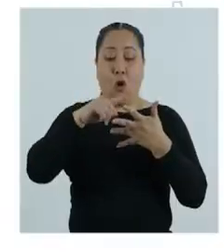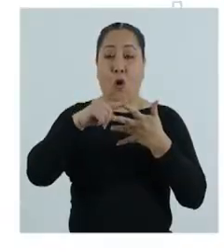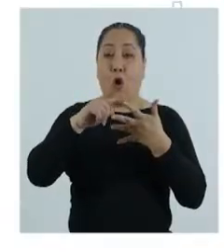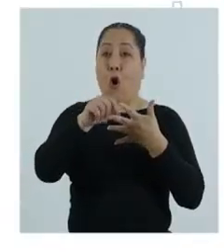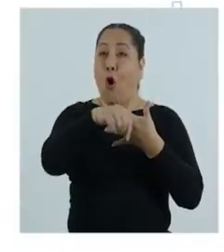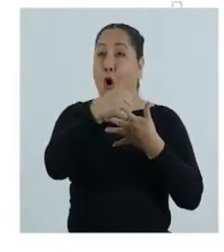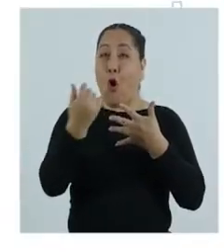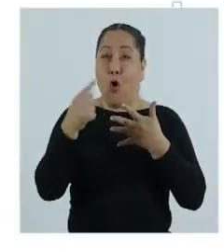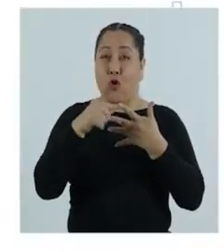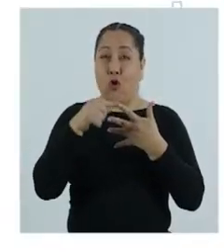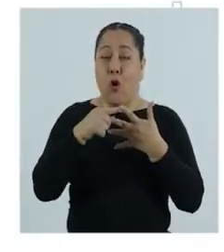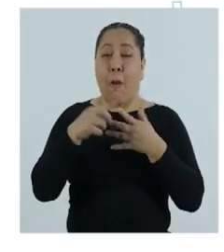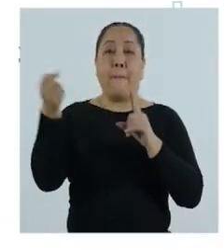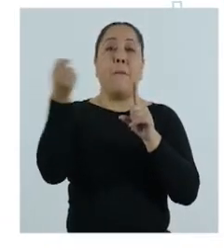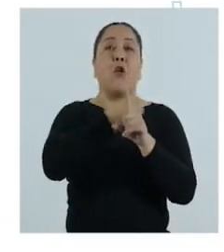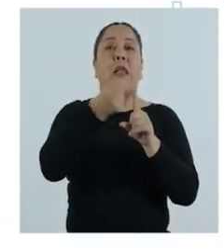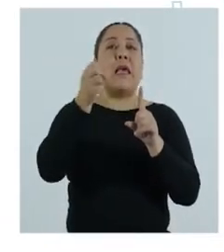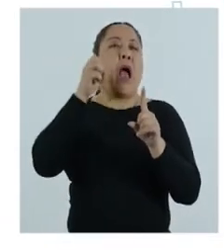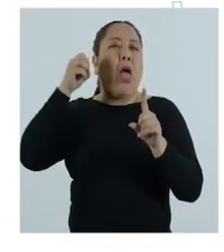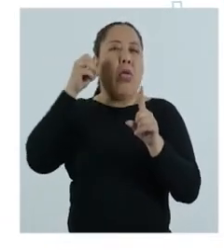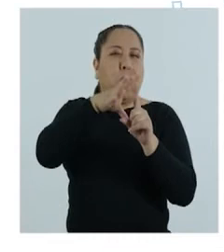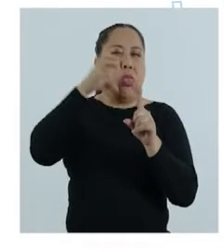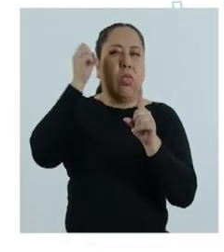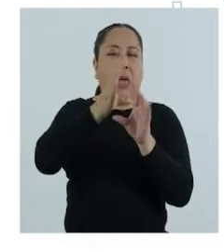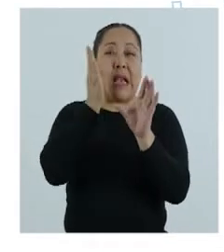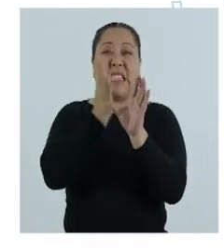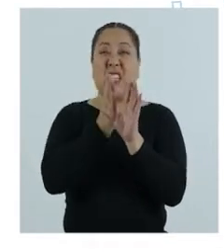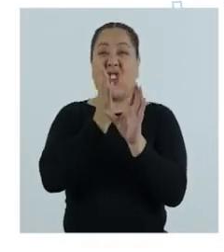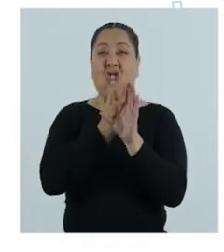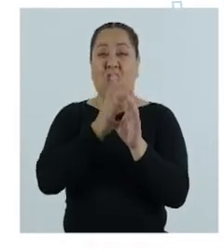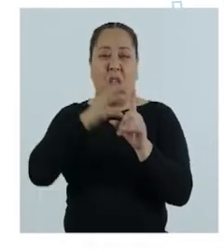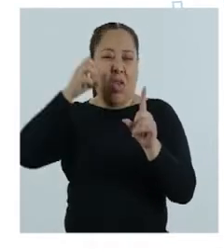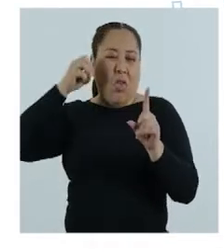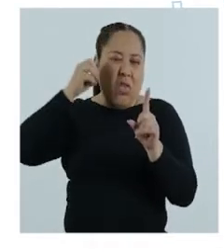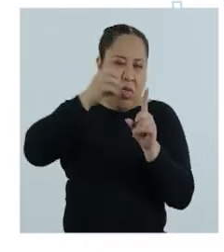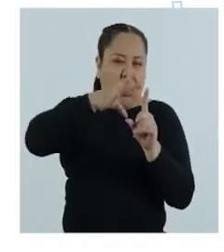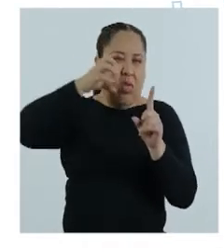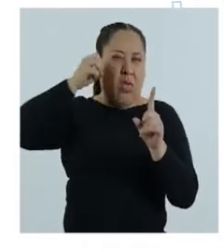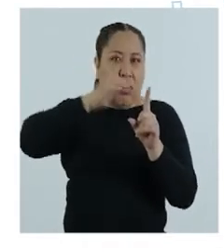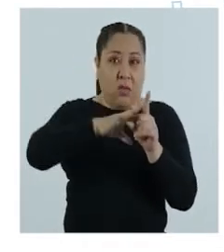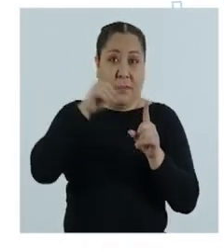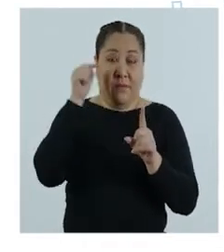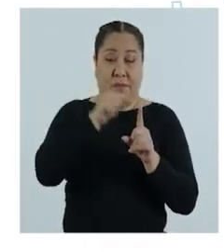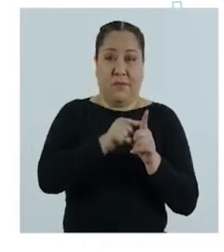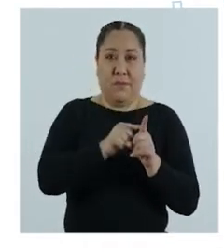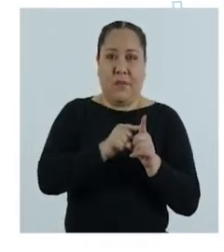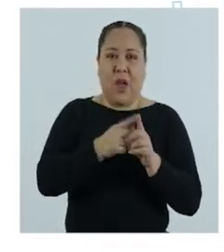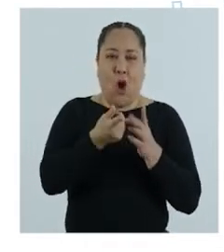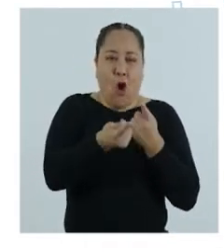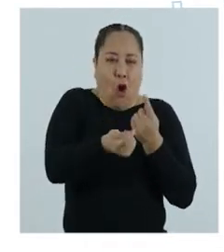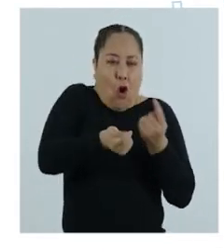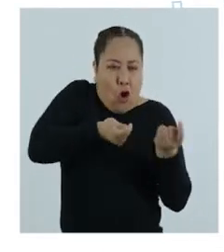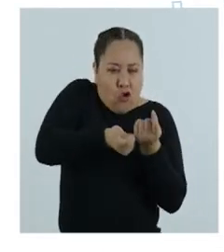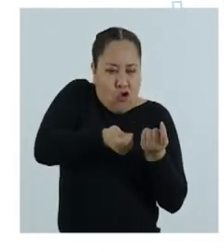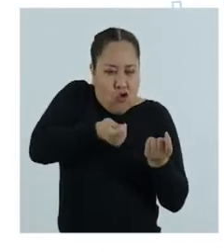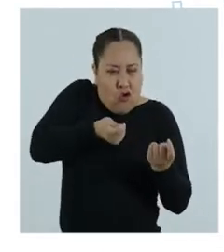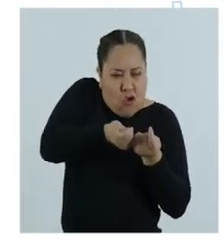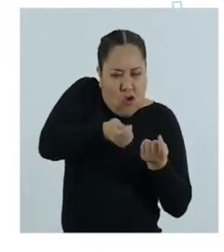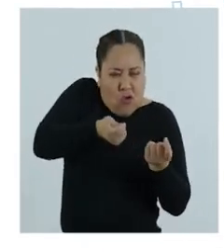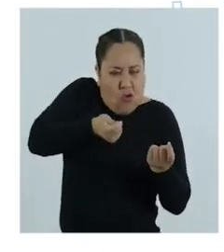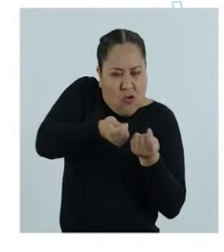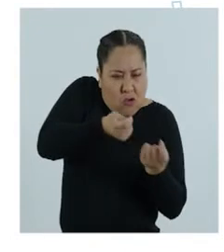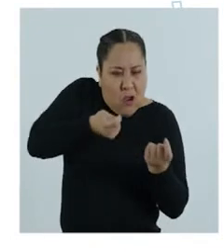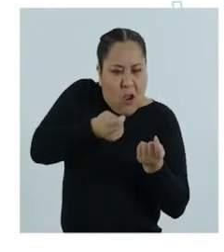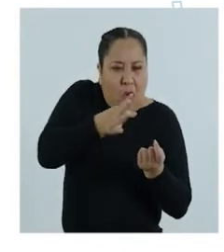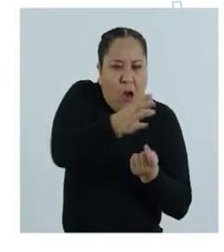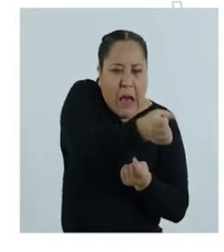Otro tipo de violencia es psicológica. Se trata de la acción o conducta tendiente a controlar